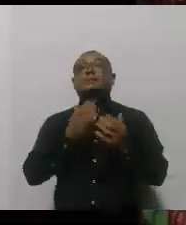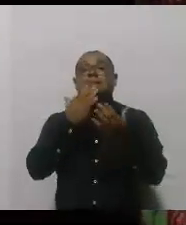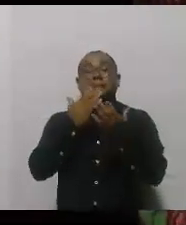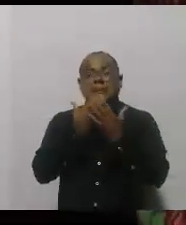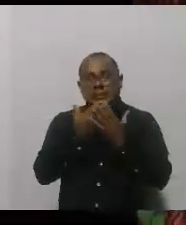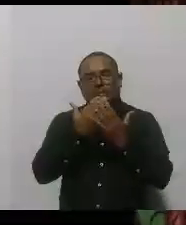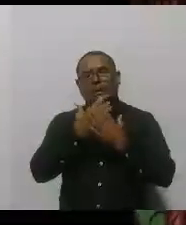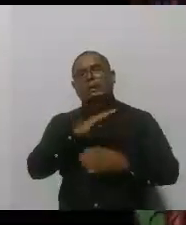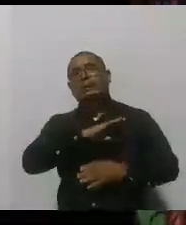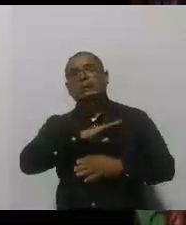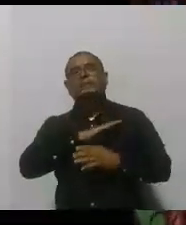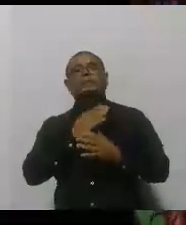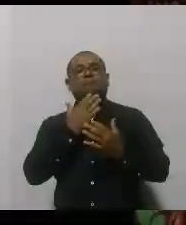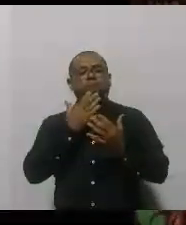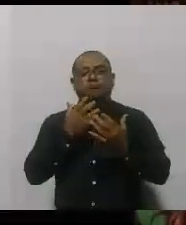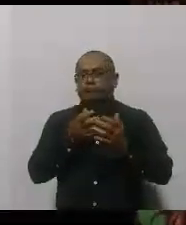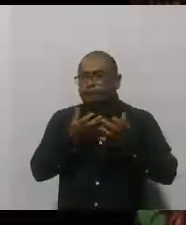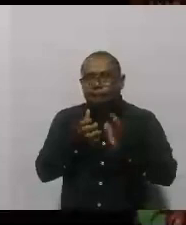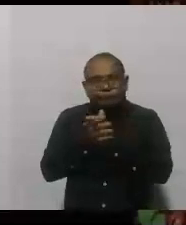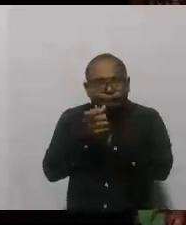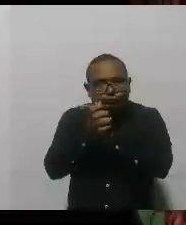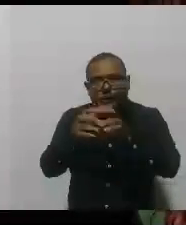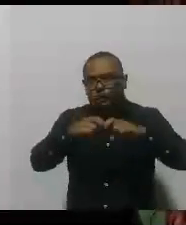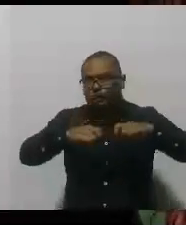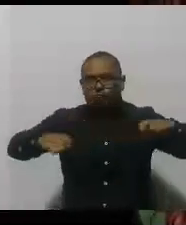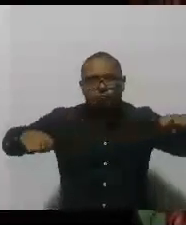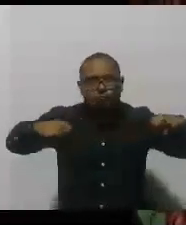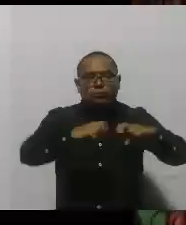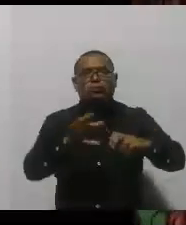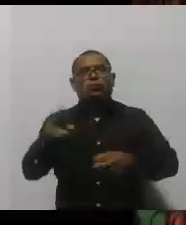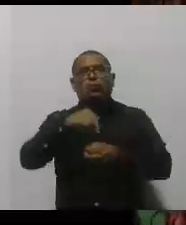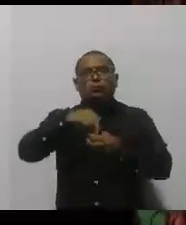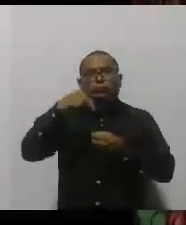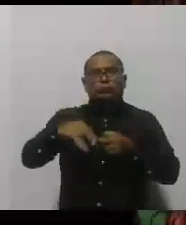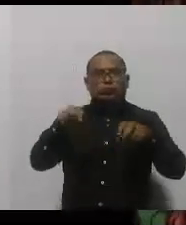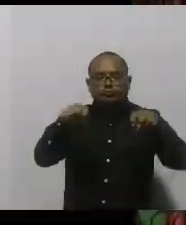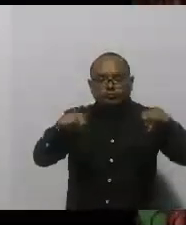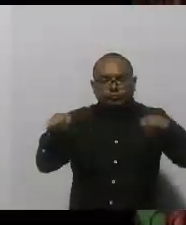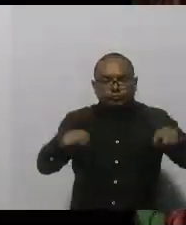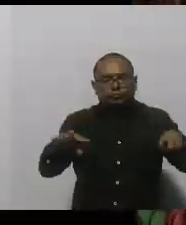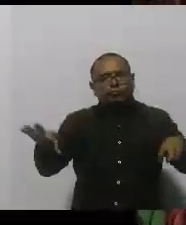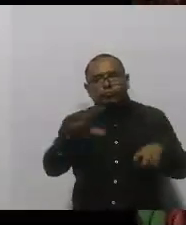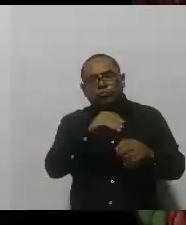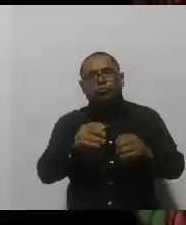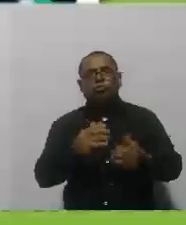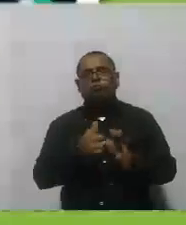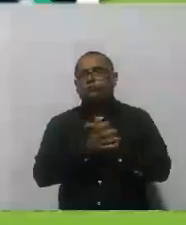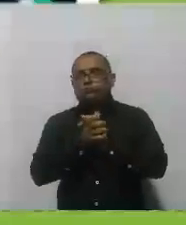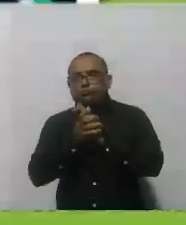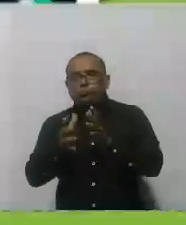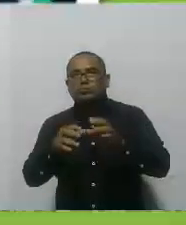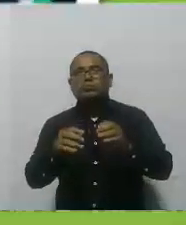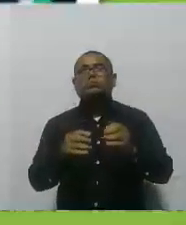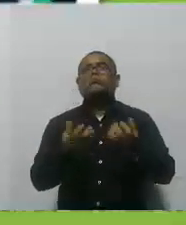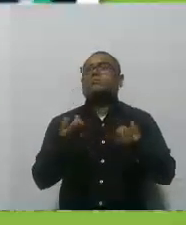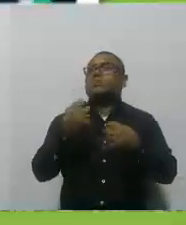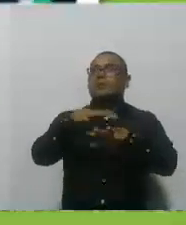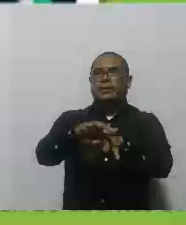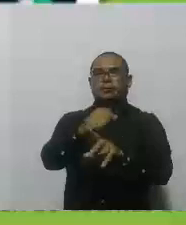especial a mis compañeros de gabinete, a la ciudadanía que nos acompaña hoy en este recinto y que también nos sigue por las redes.